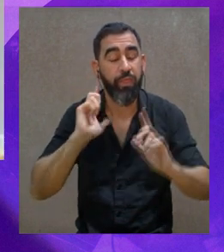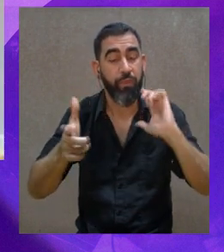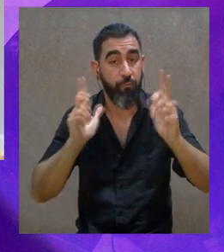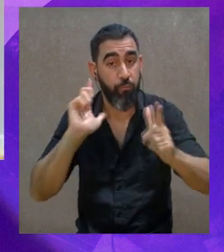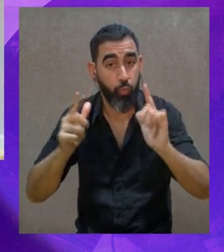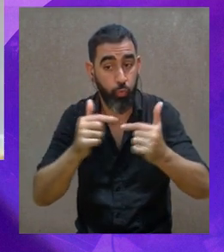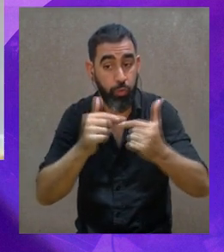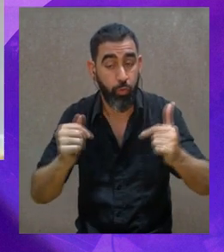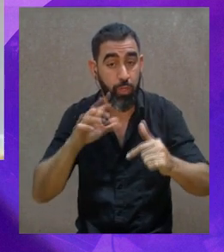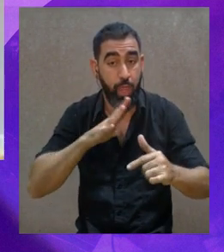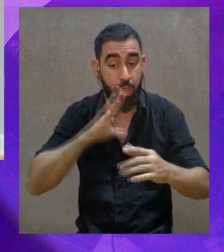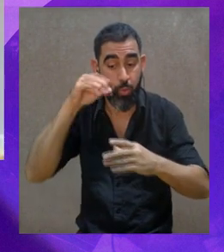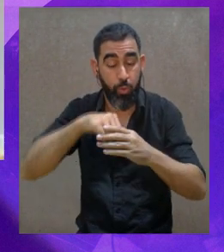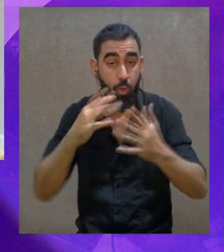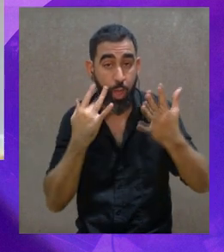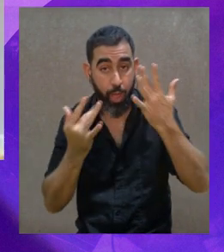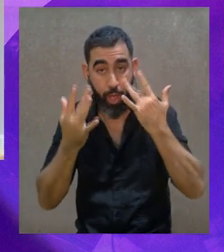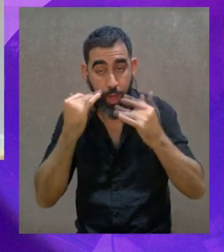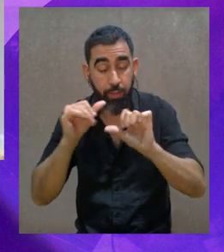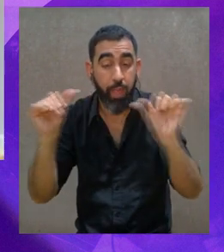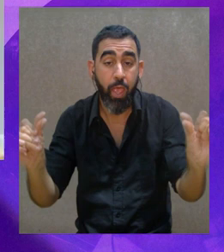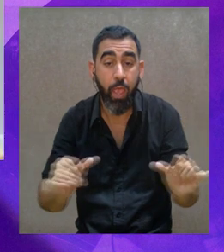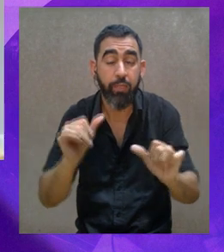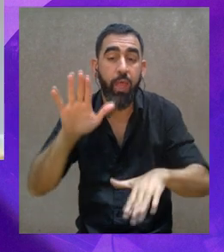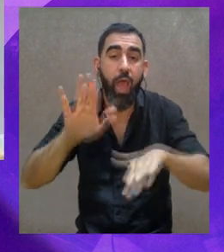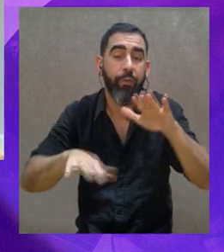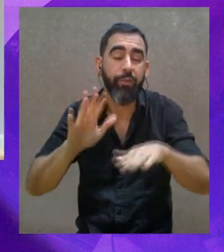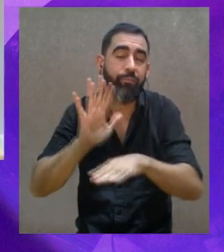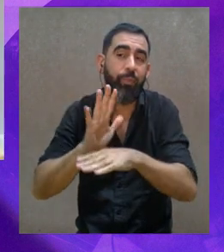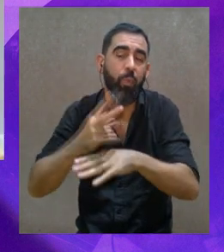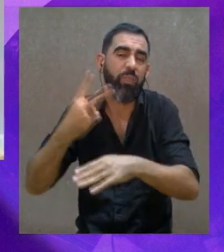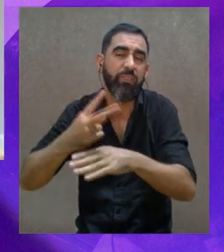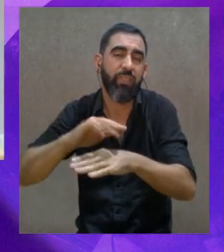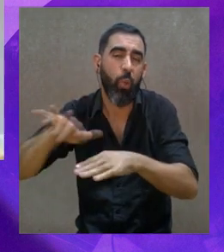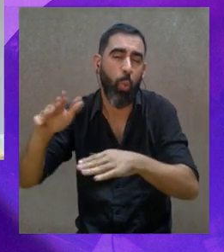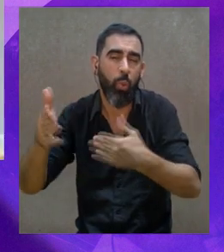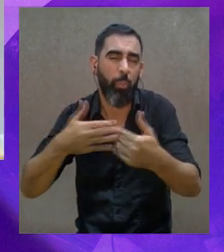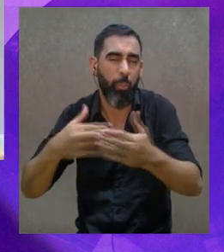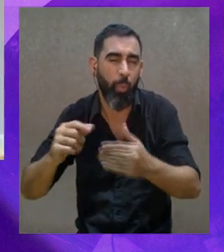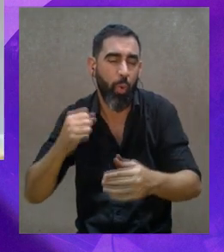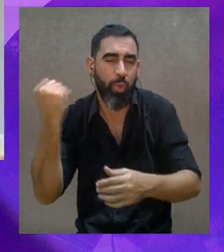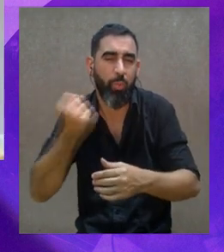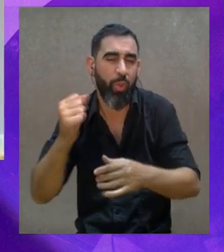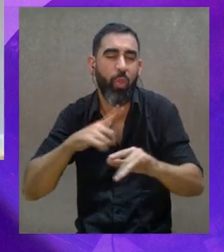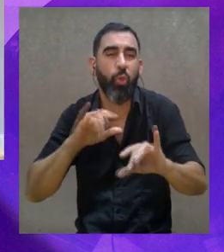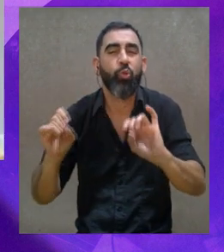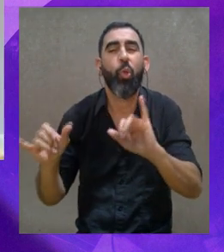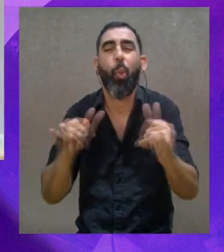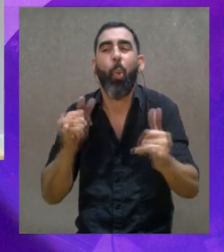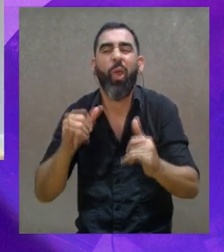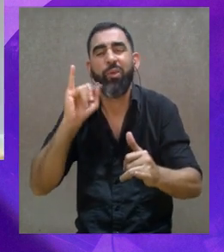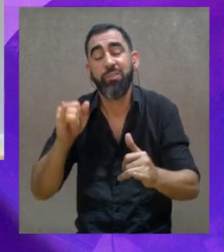geografía, es matemáticas, es historia, es biología, es un montón de